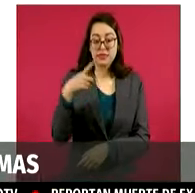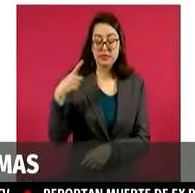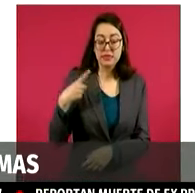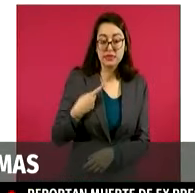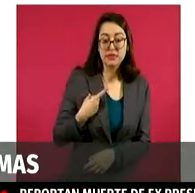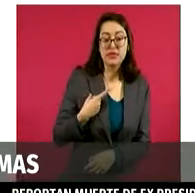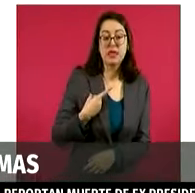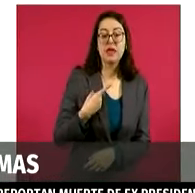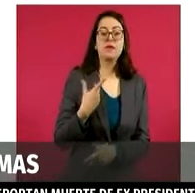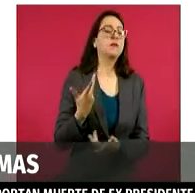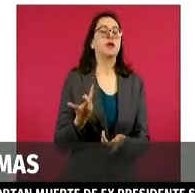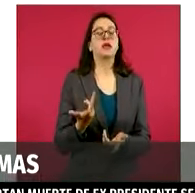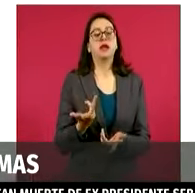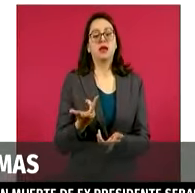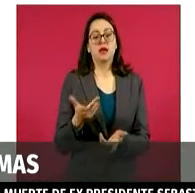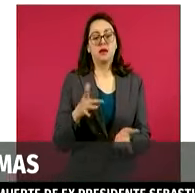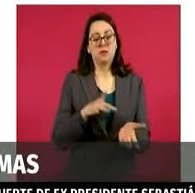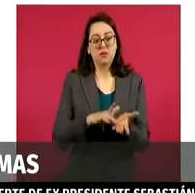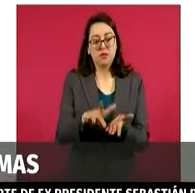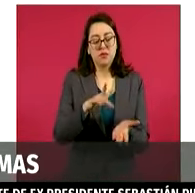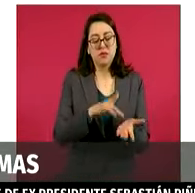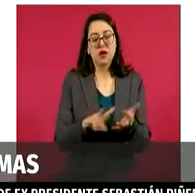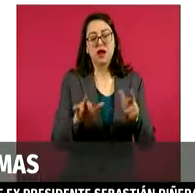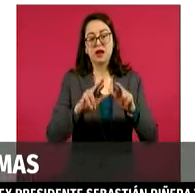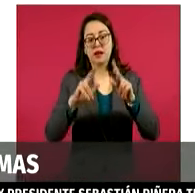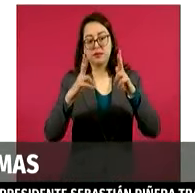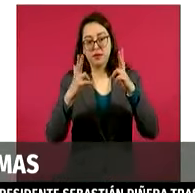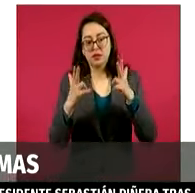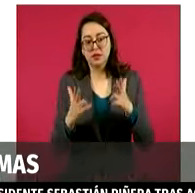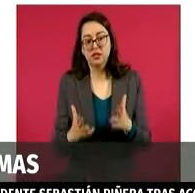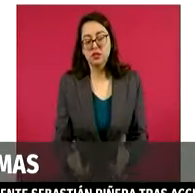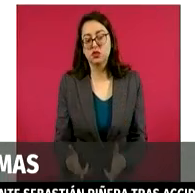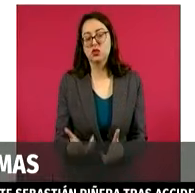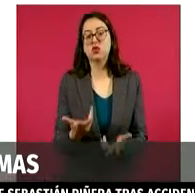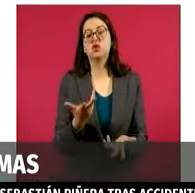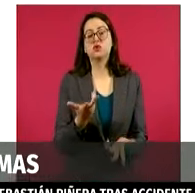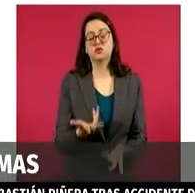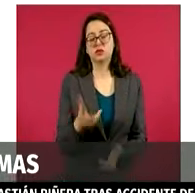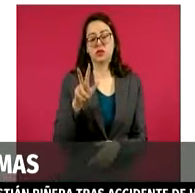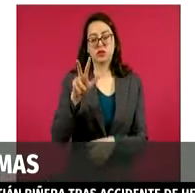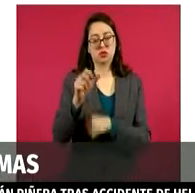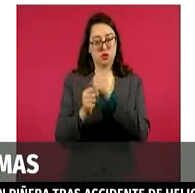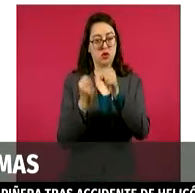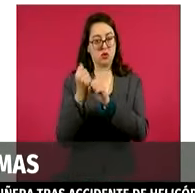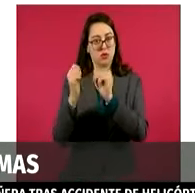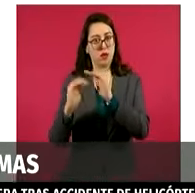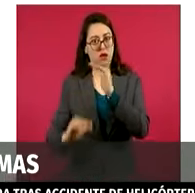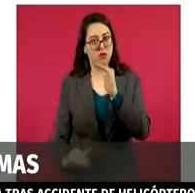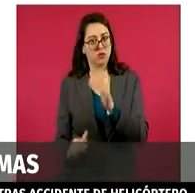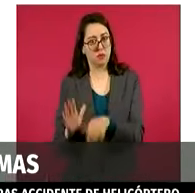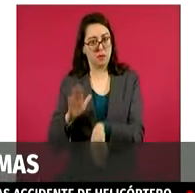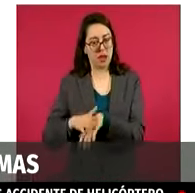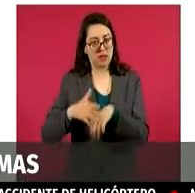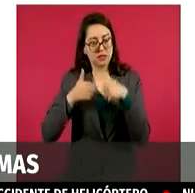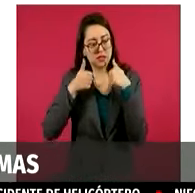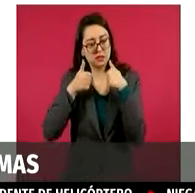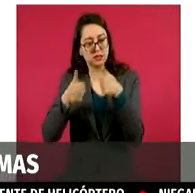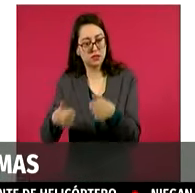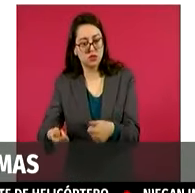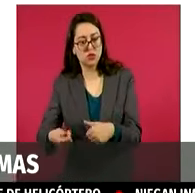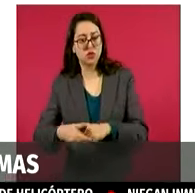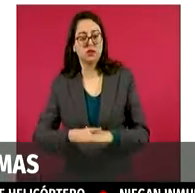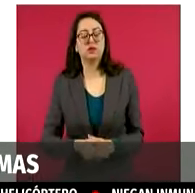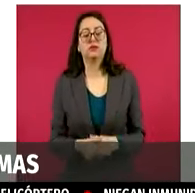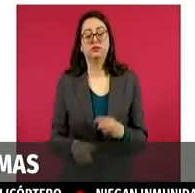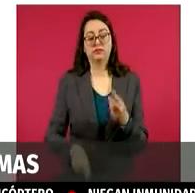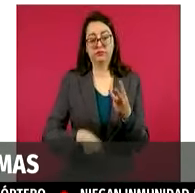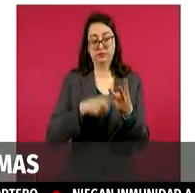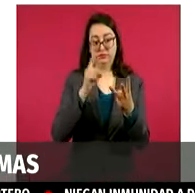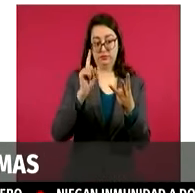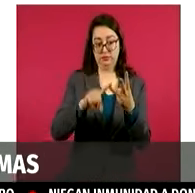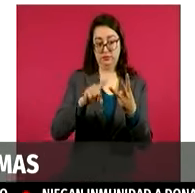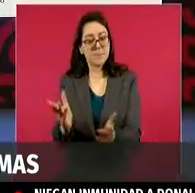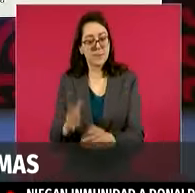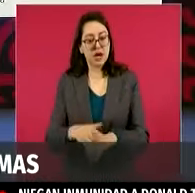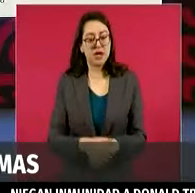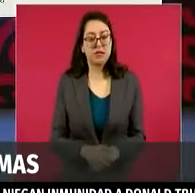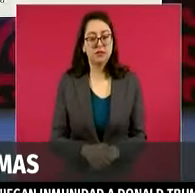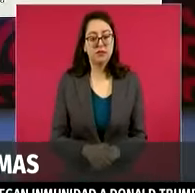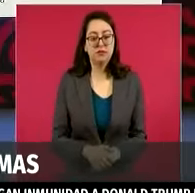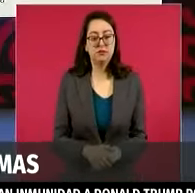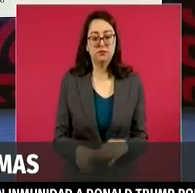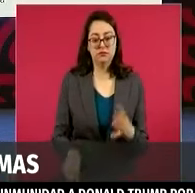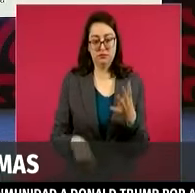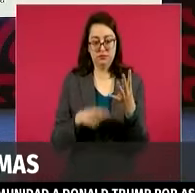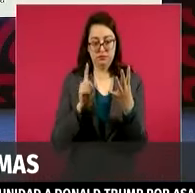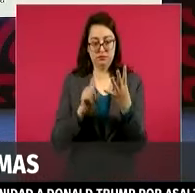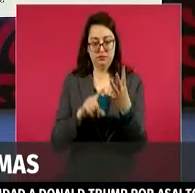llevamos ya más de 30 años igual, en el que se ha ido perfeccionando este mecanismo, pero que claramente puede